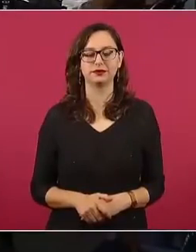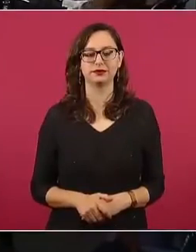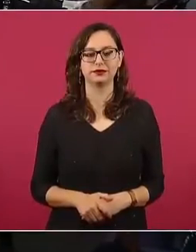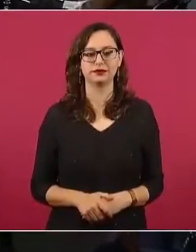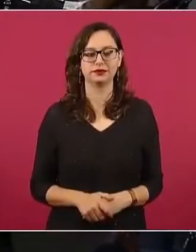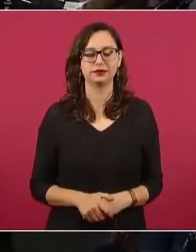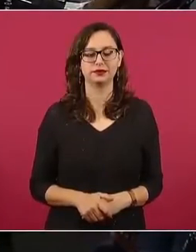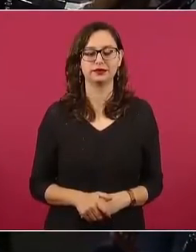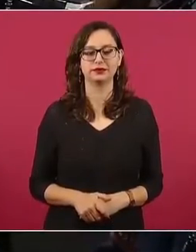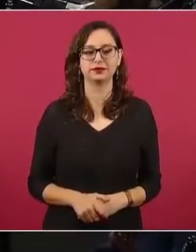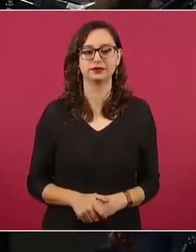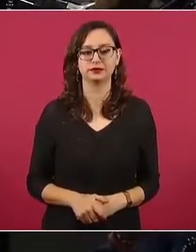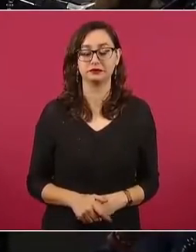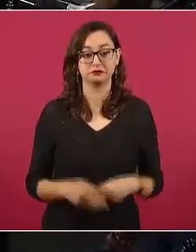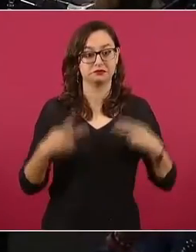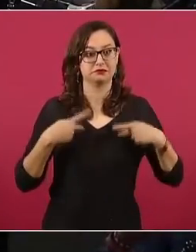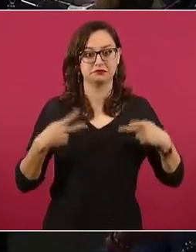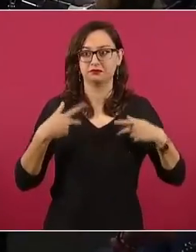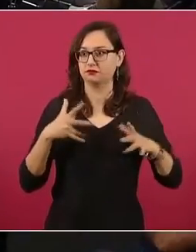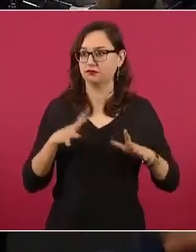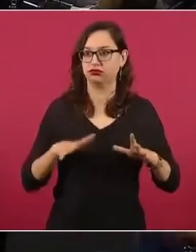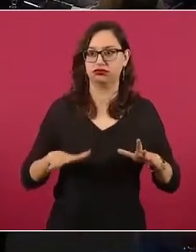de todo el pueblo,